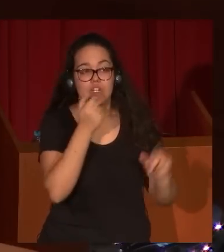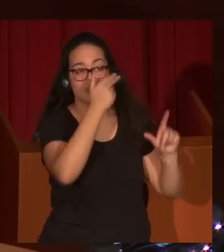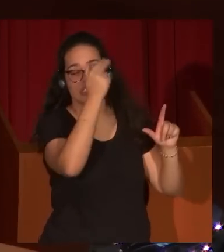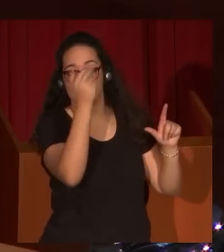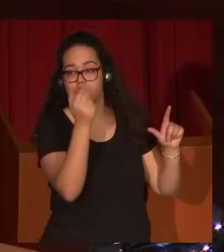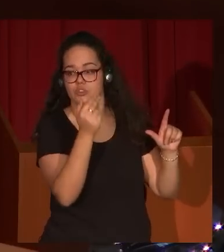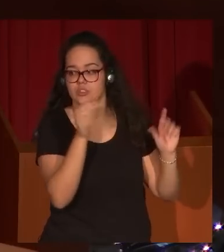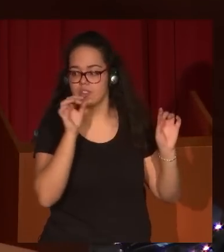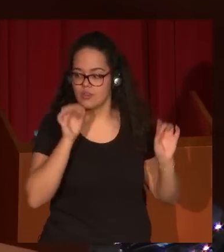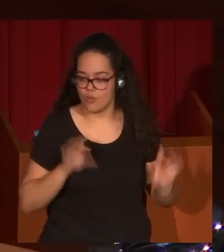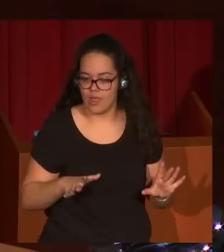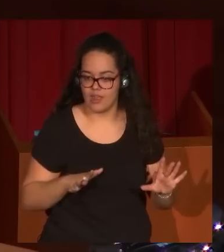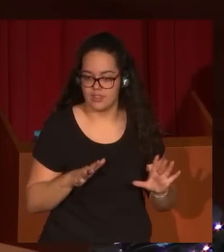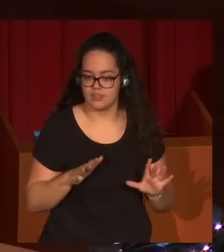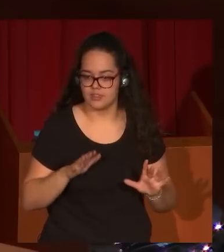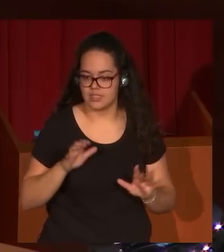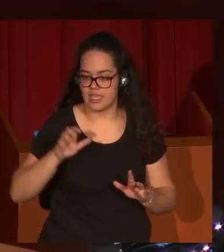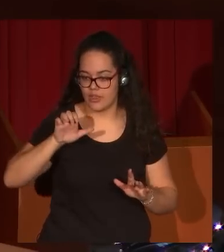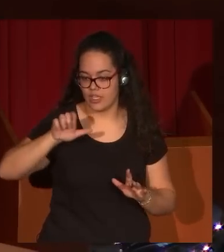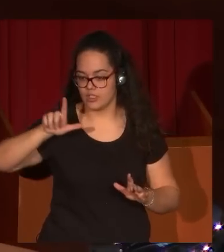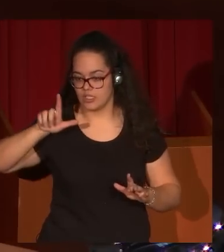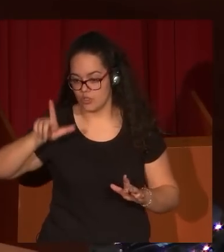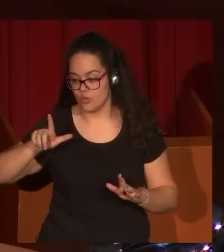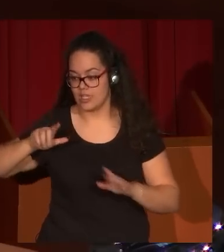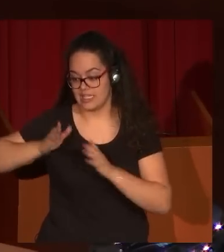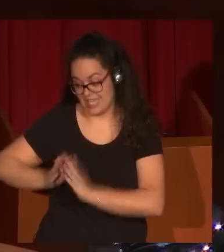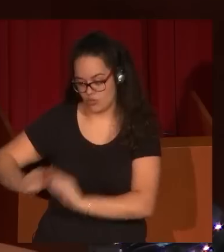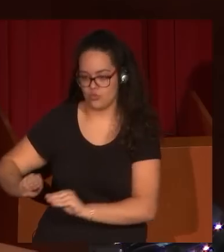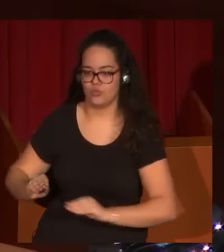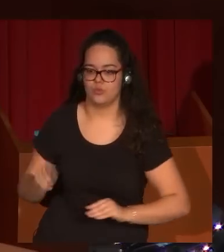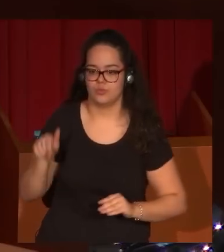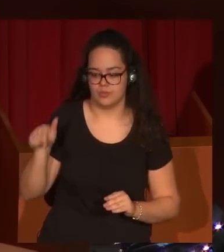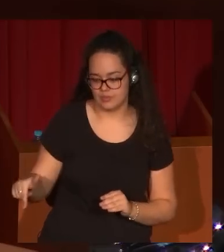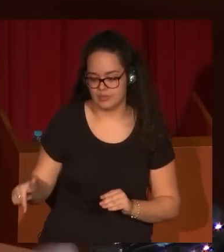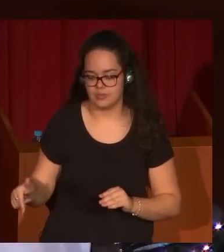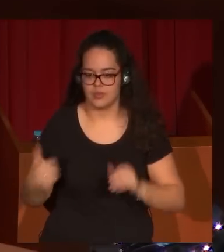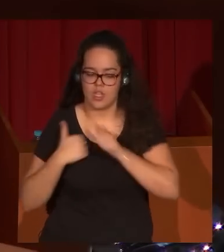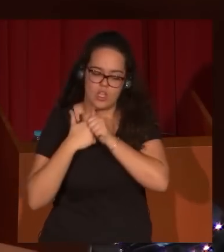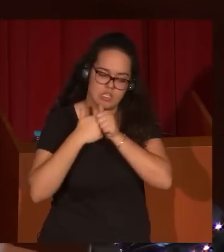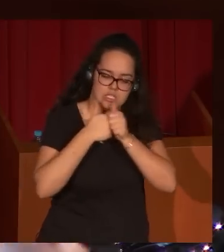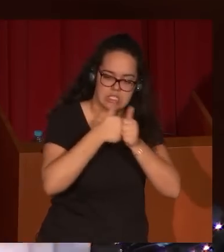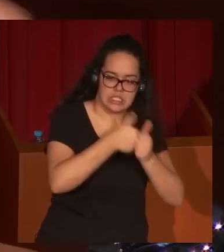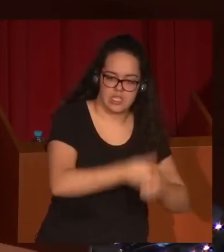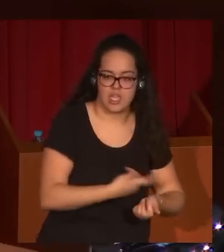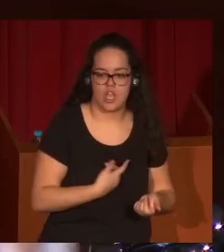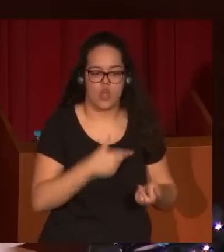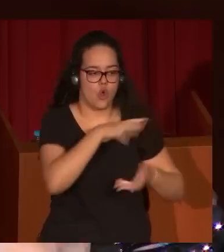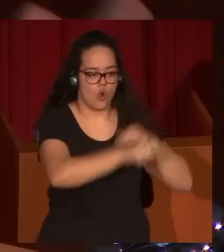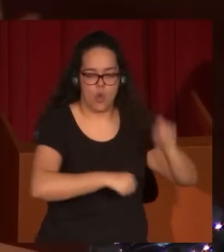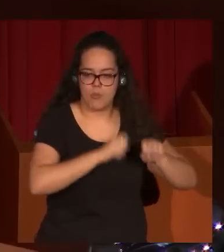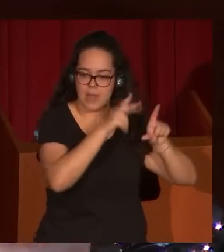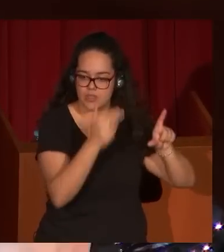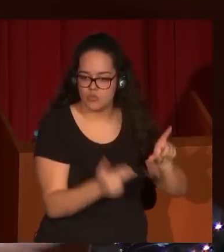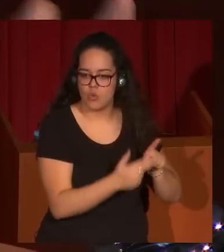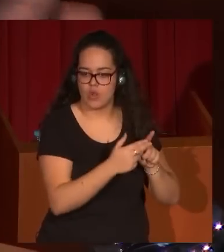Villamil. Y a partir de ese momento, José Lázaro se convierte en el gran mecenas de Eugenio Lucas Villamil, le compra obras, le encarga obras,